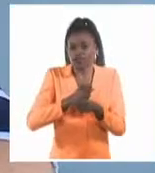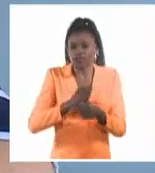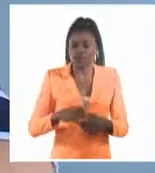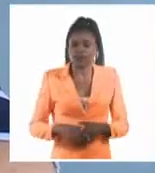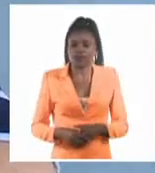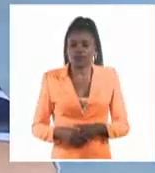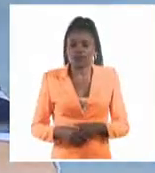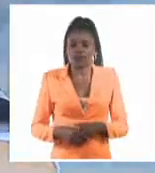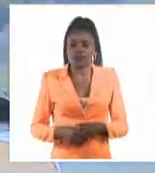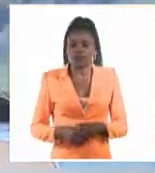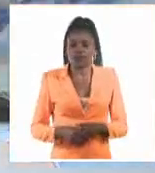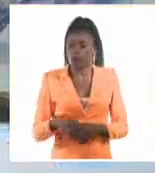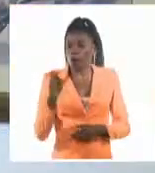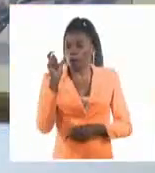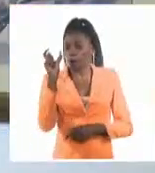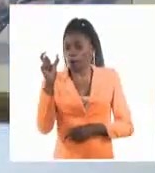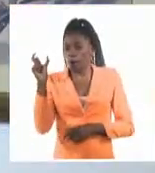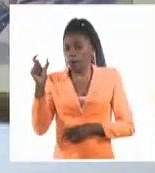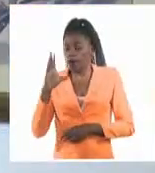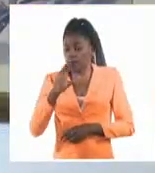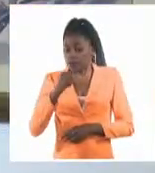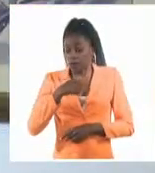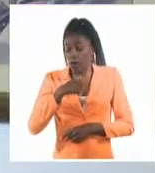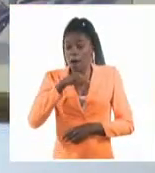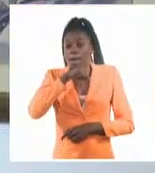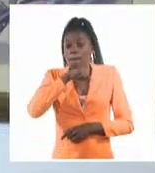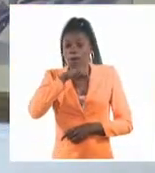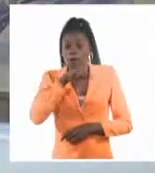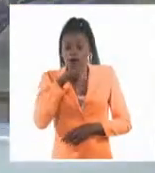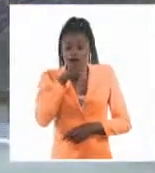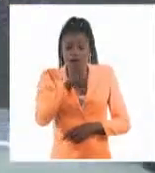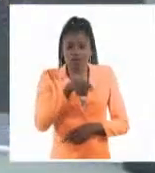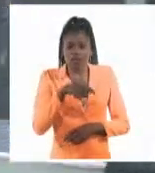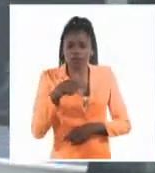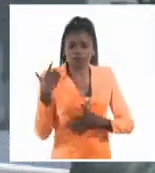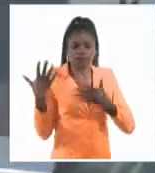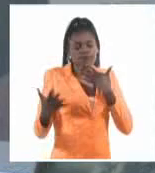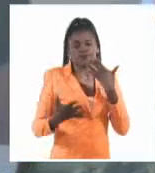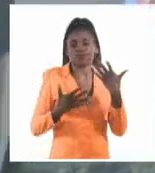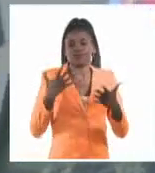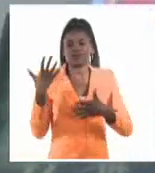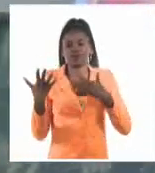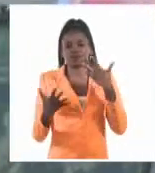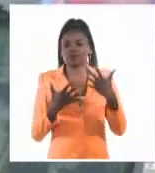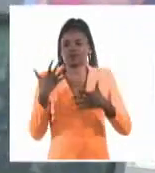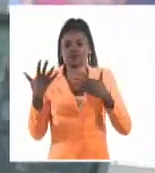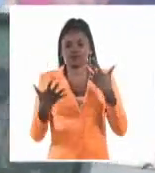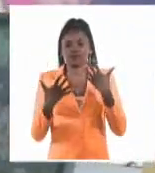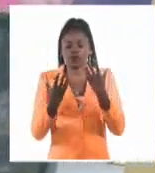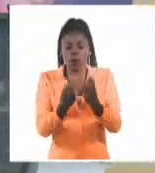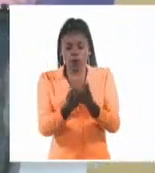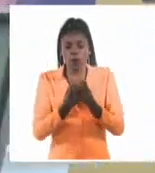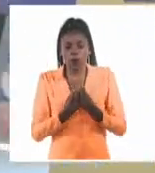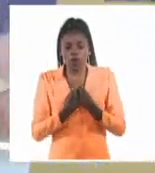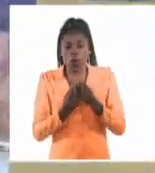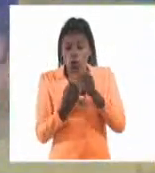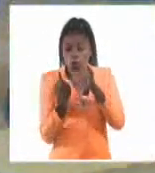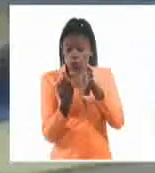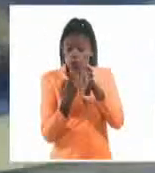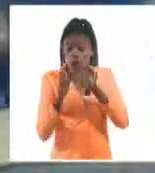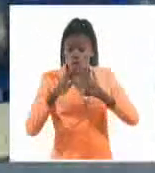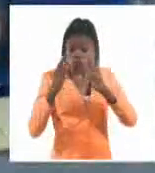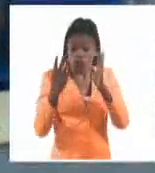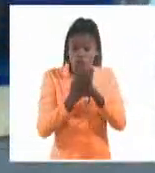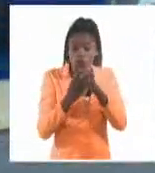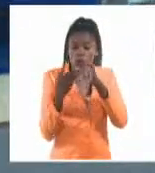Los poemas esos que le decita a mi mamá, ella estaba muy orgullosa, entonces me regaló un casete con toda esa